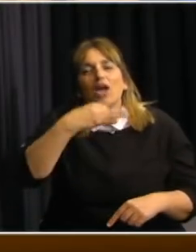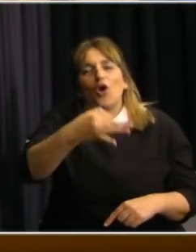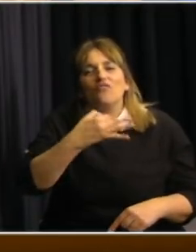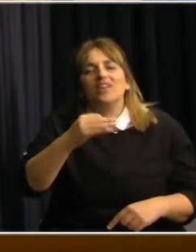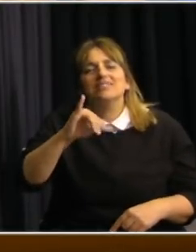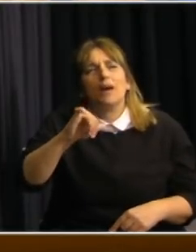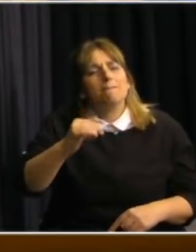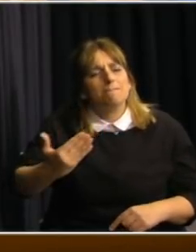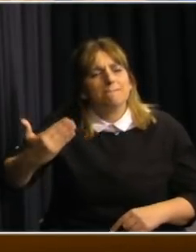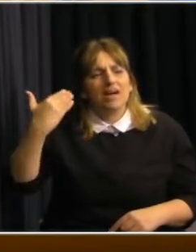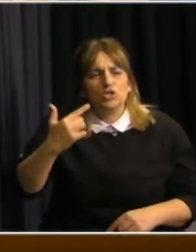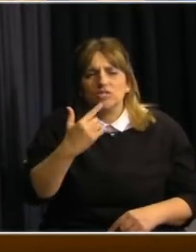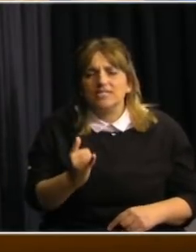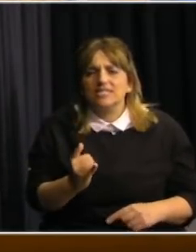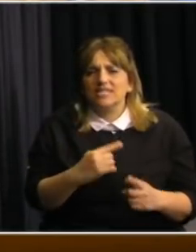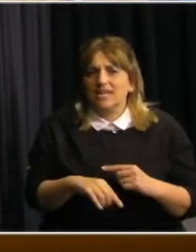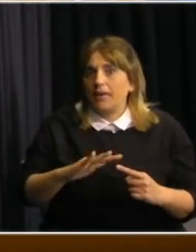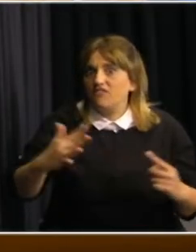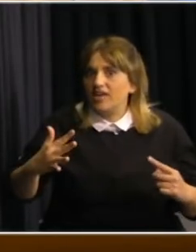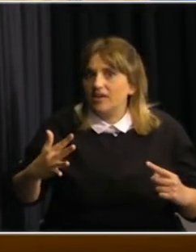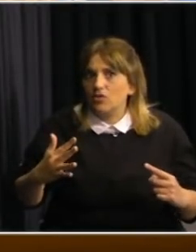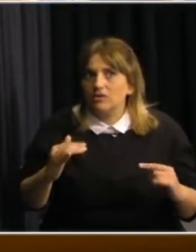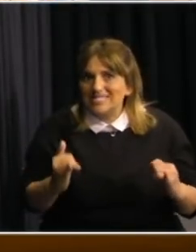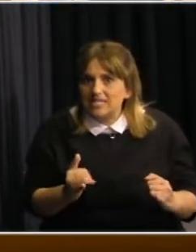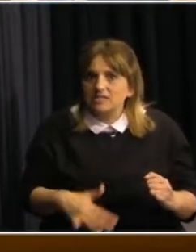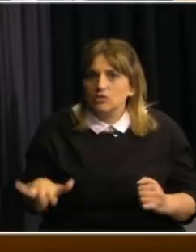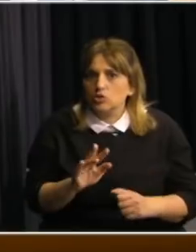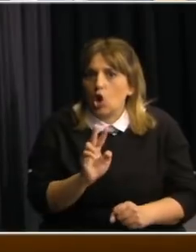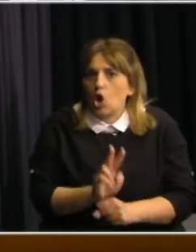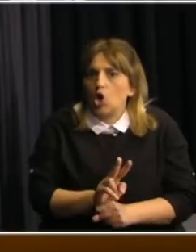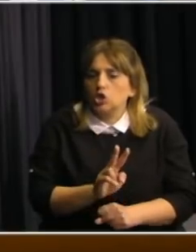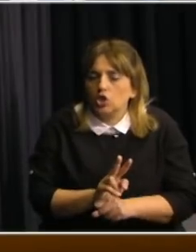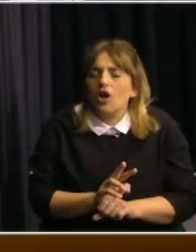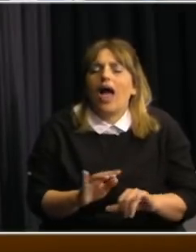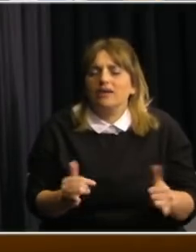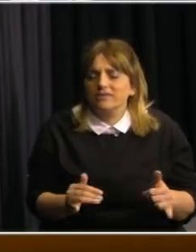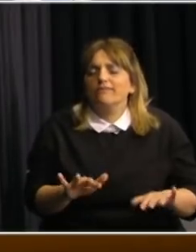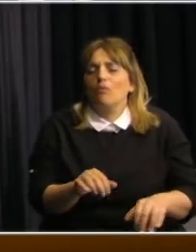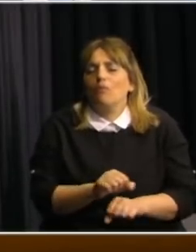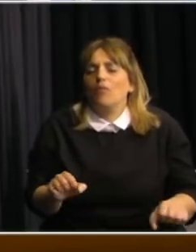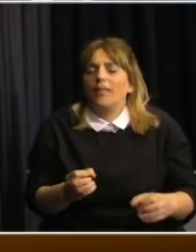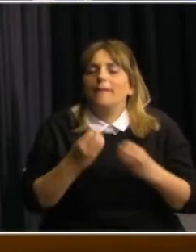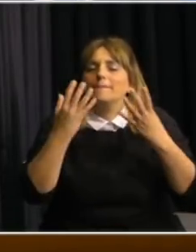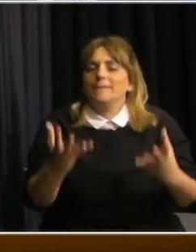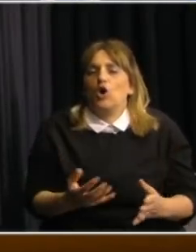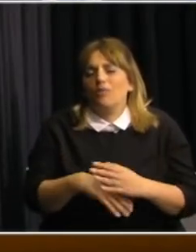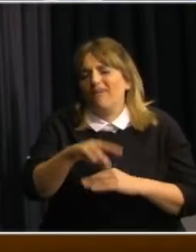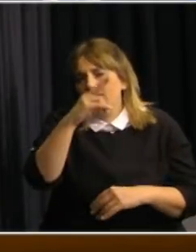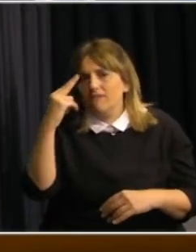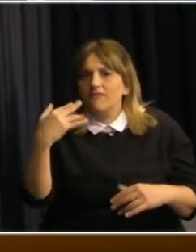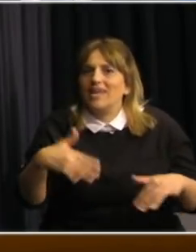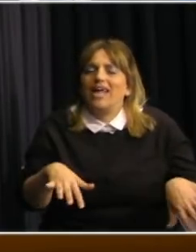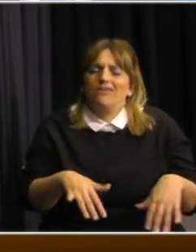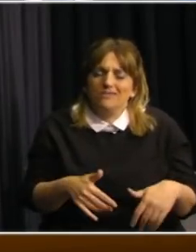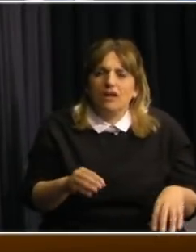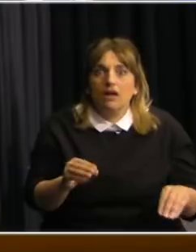mayo decían si pasamos el invierno con la situación controlada ya era un avance importante como país.